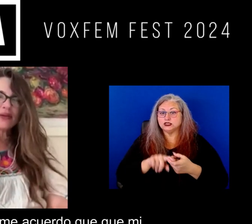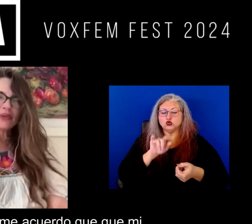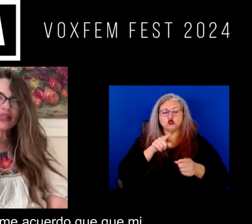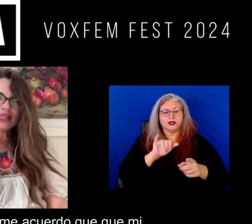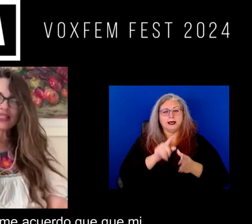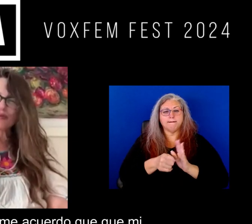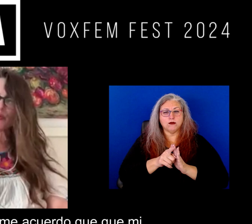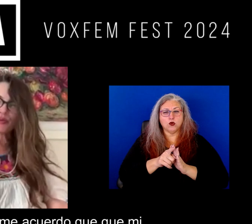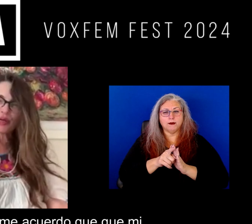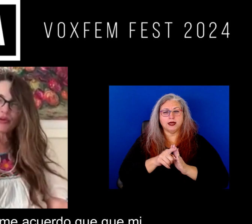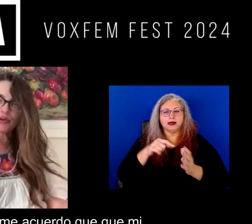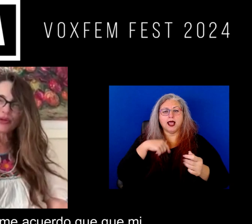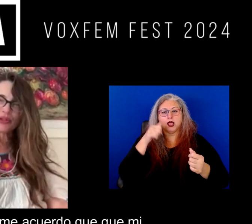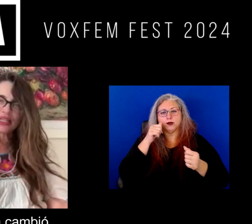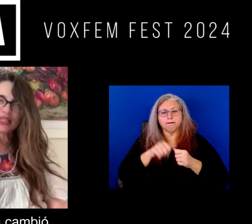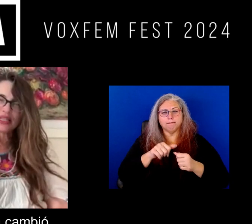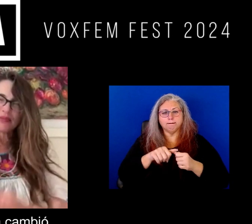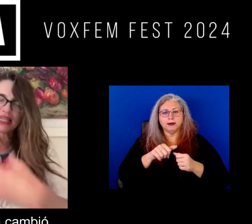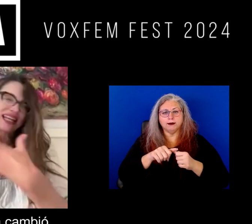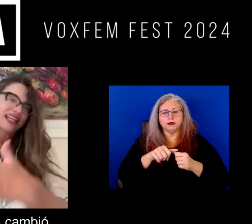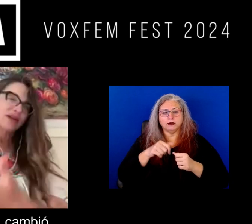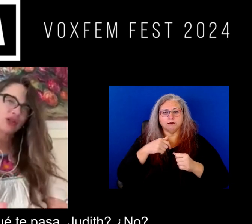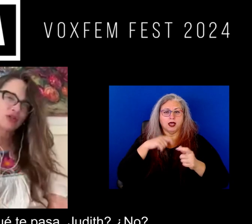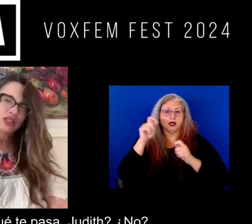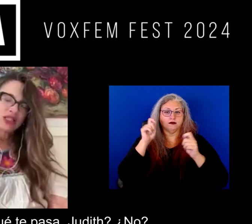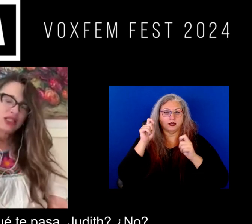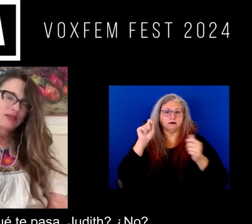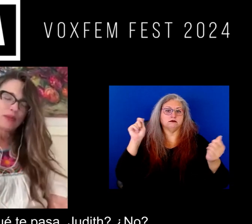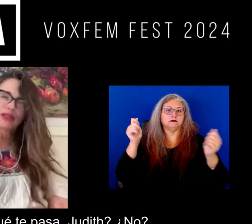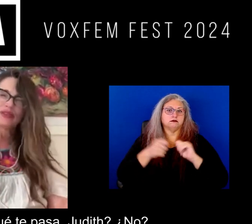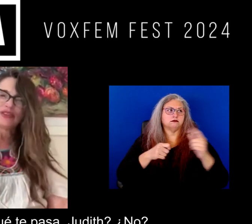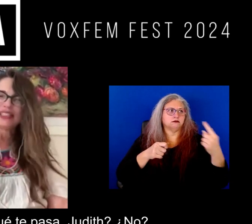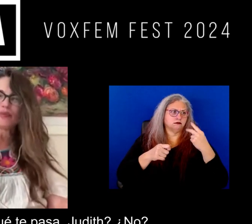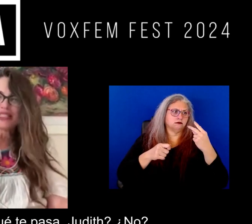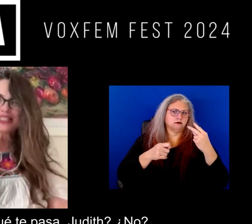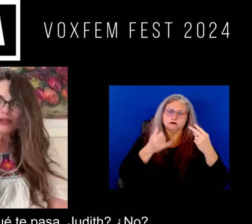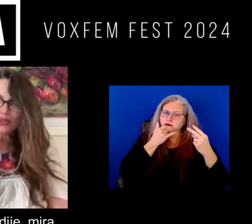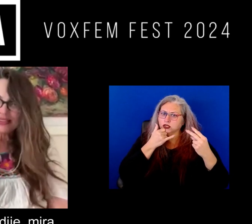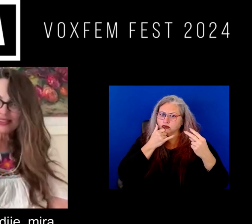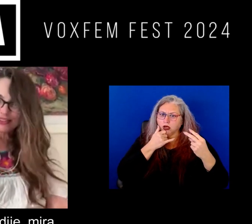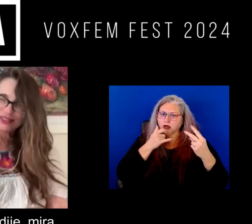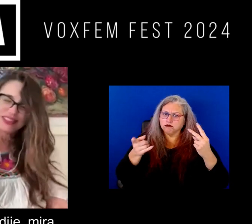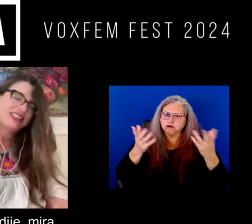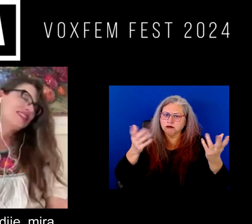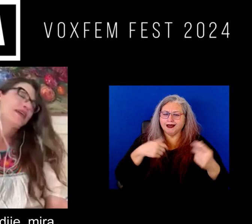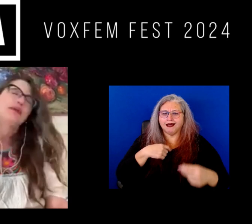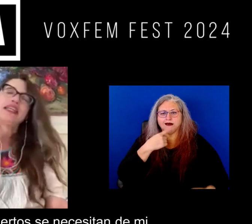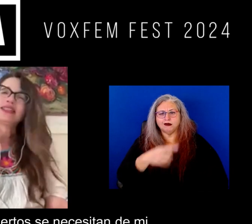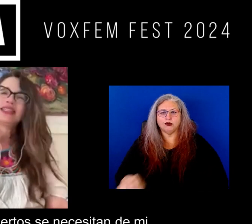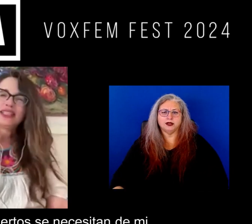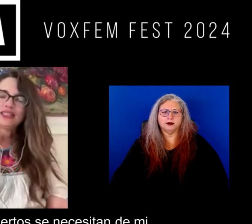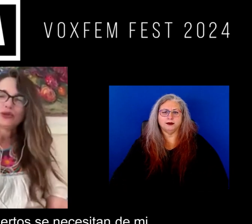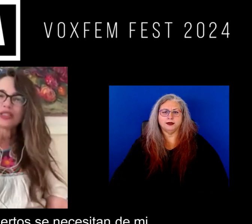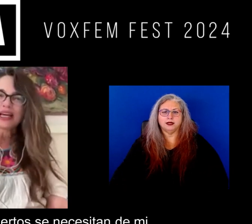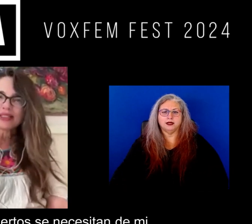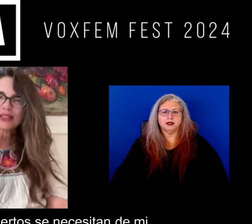y en ese momento me acuerdo que mi cara cambió y me preguntaron ¿qué te pasa Judith? ¿no? y les dije mira